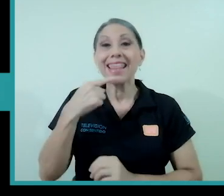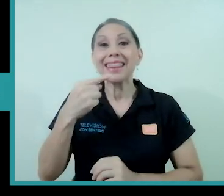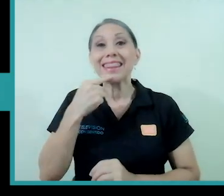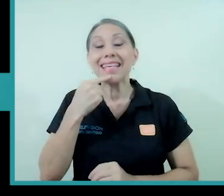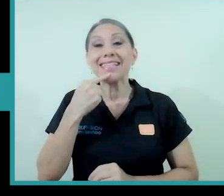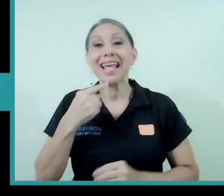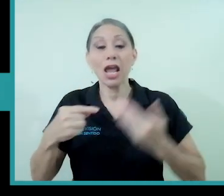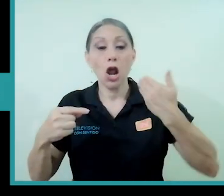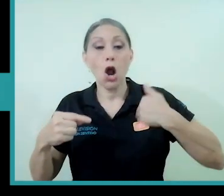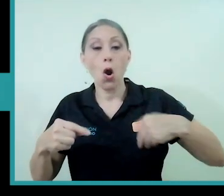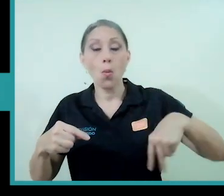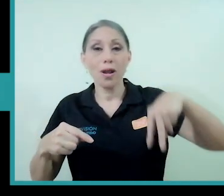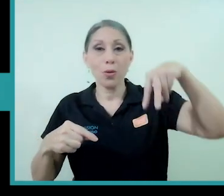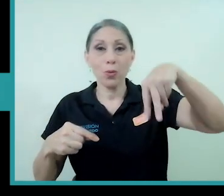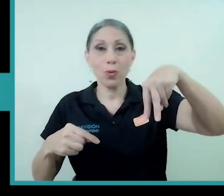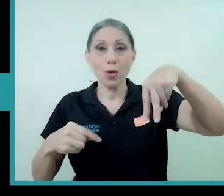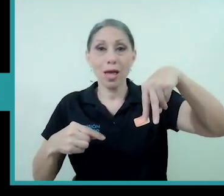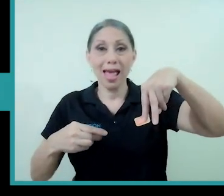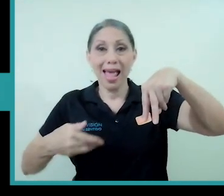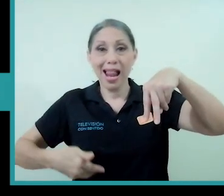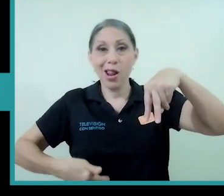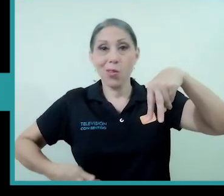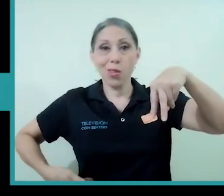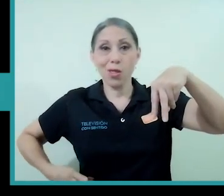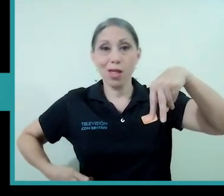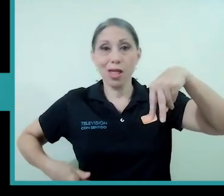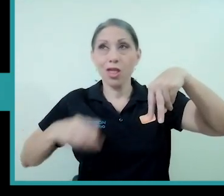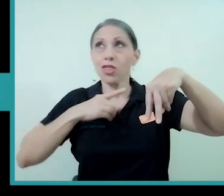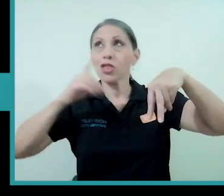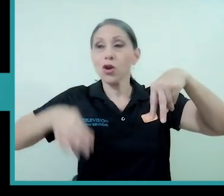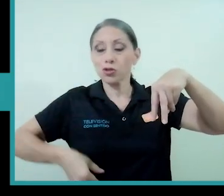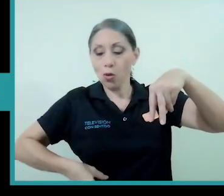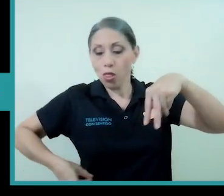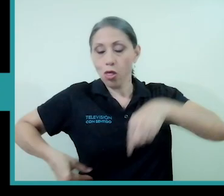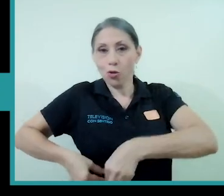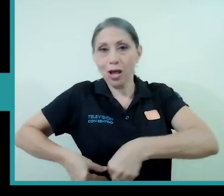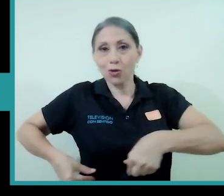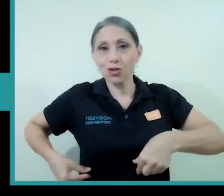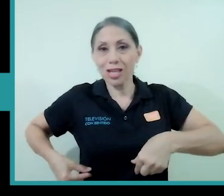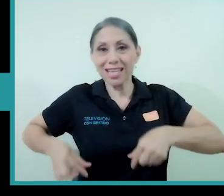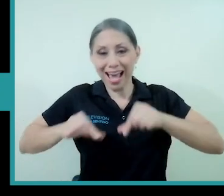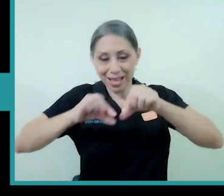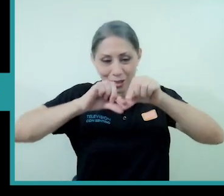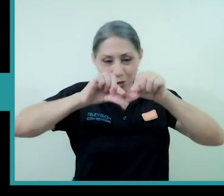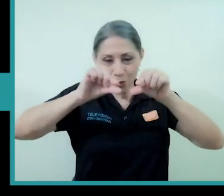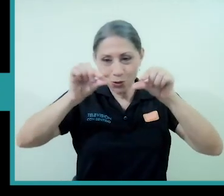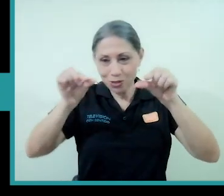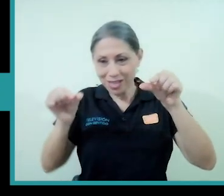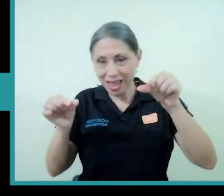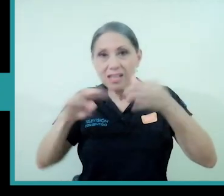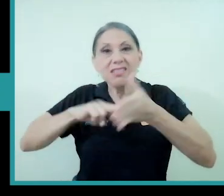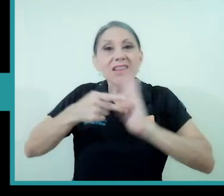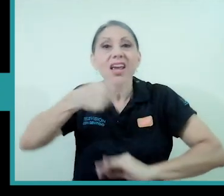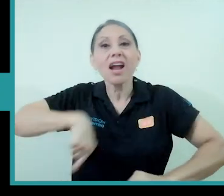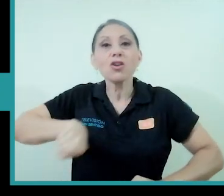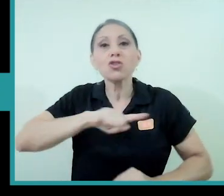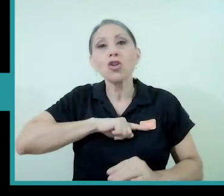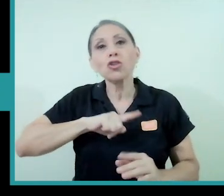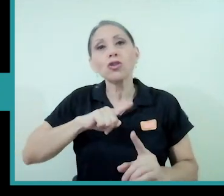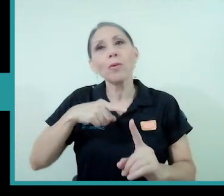costilla que es un hueso torcido ya somos torcidas ¿verdad? somos torcidas en nuestra capacidad para pensar para tomar